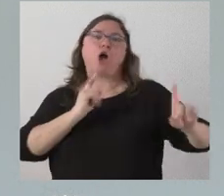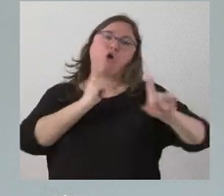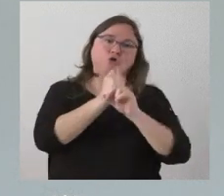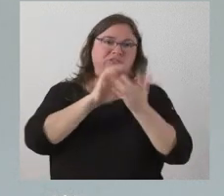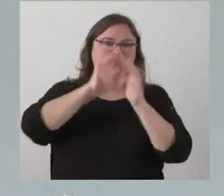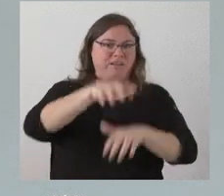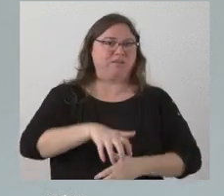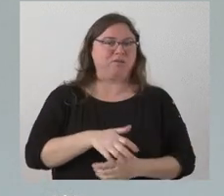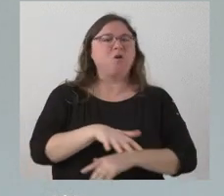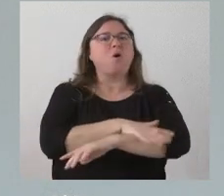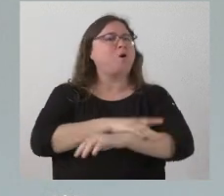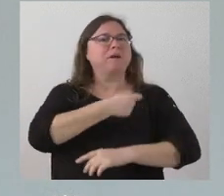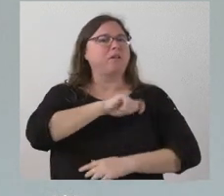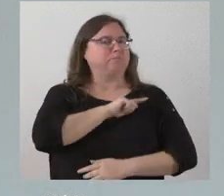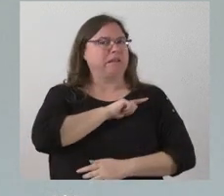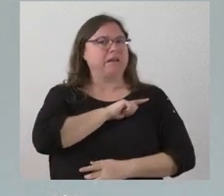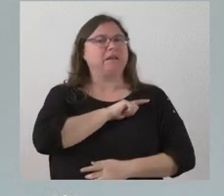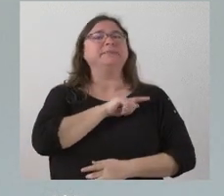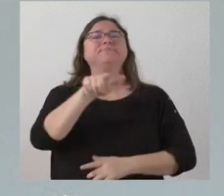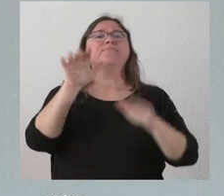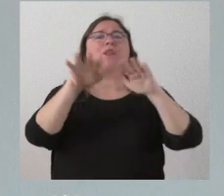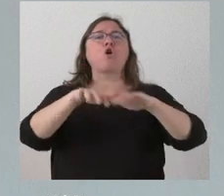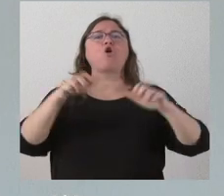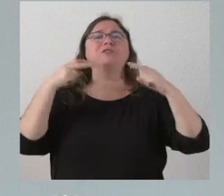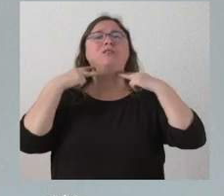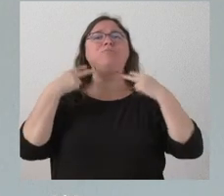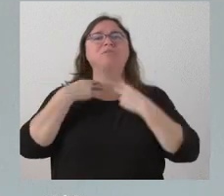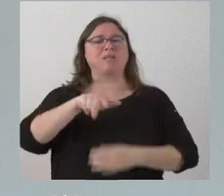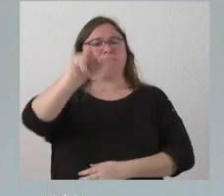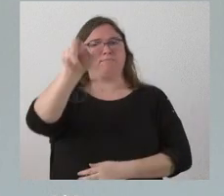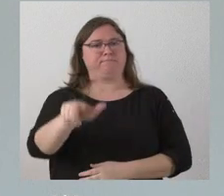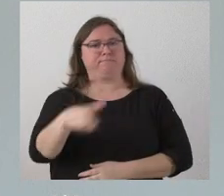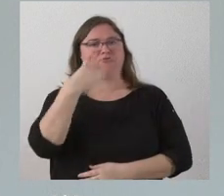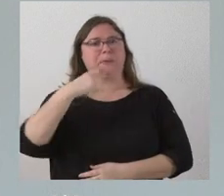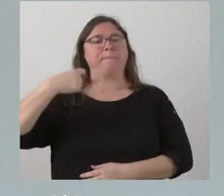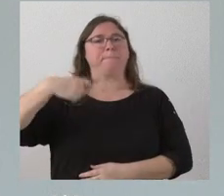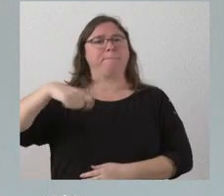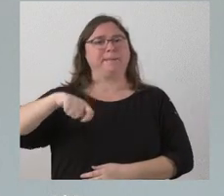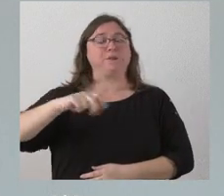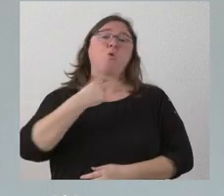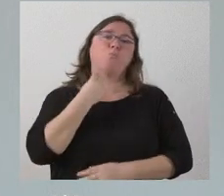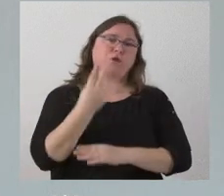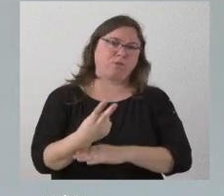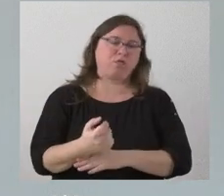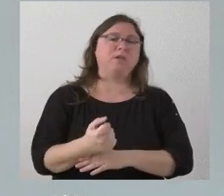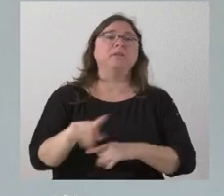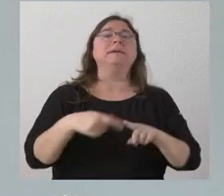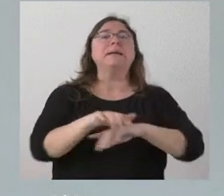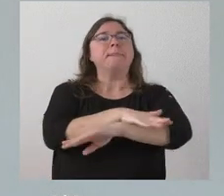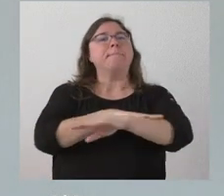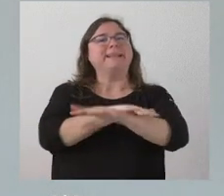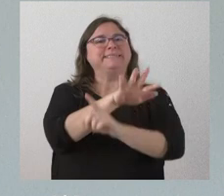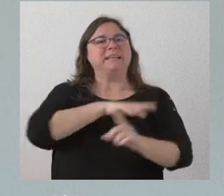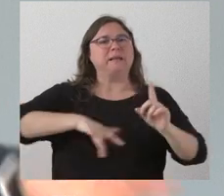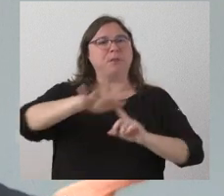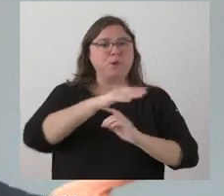León el Gobierno de España lo ha hecho en el Congreso de los Diputados en la persona de su presidente o de su portavoz la ministra de Medio Ambiente